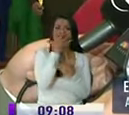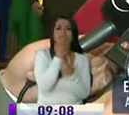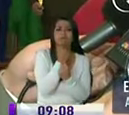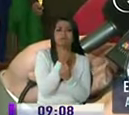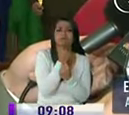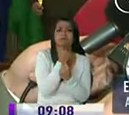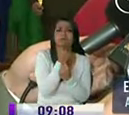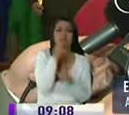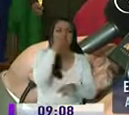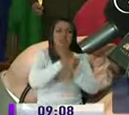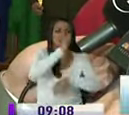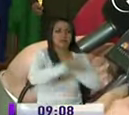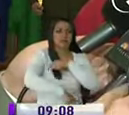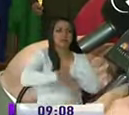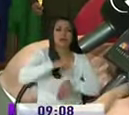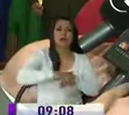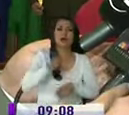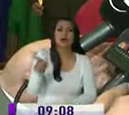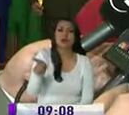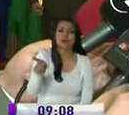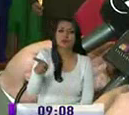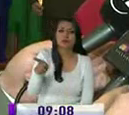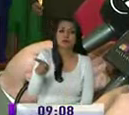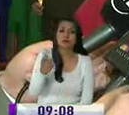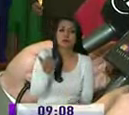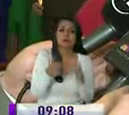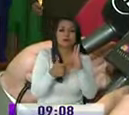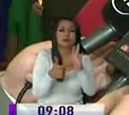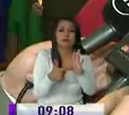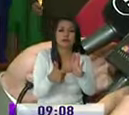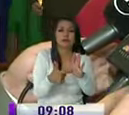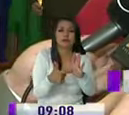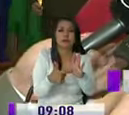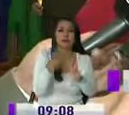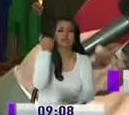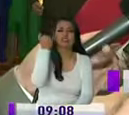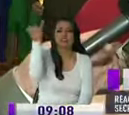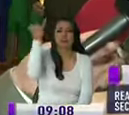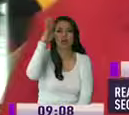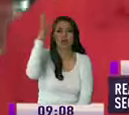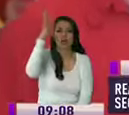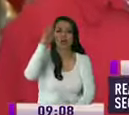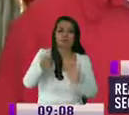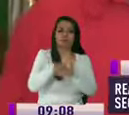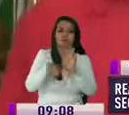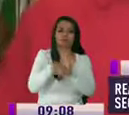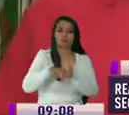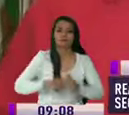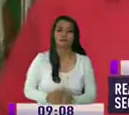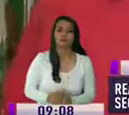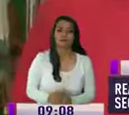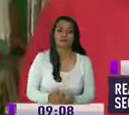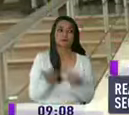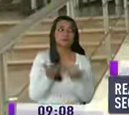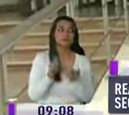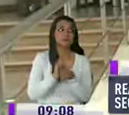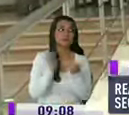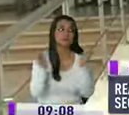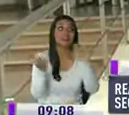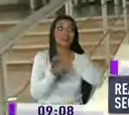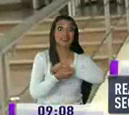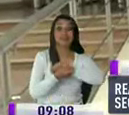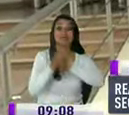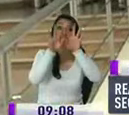tipo de axioma que hoy por hoy nos demuestra que ha sido un gran invento negativo esperan que con estos cambios la